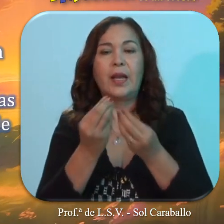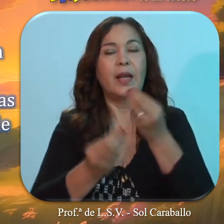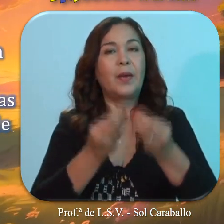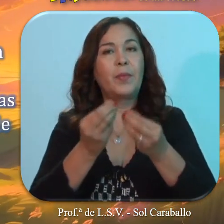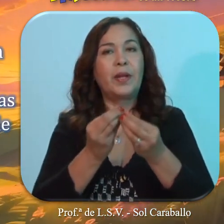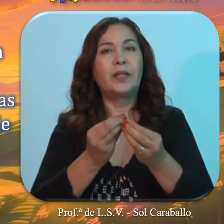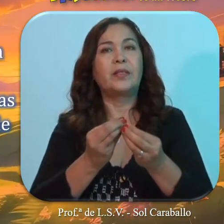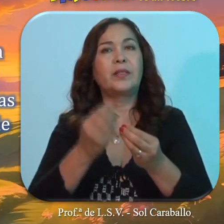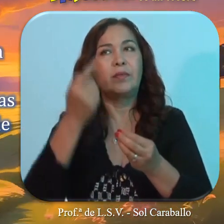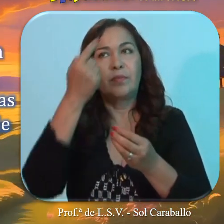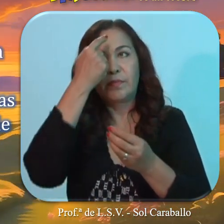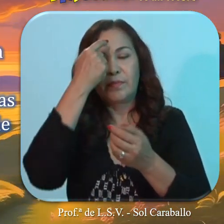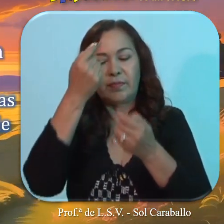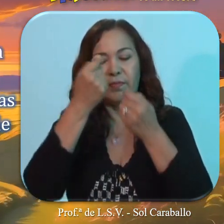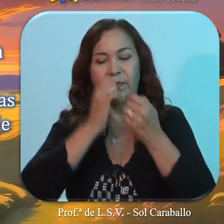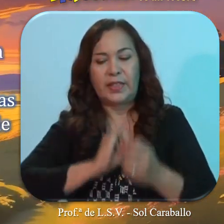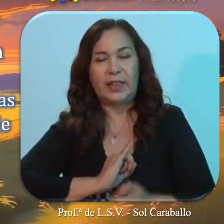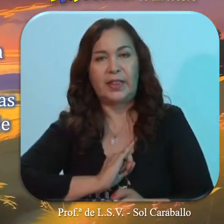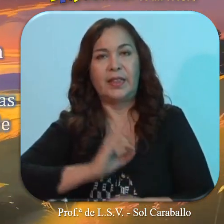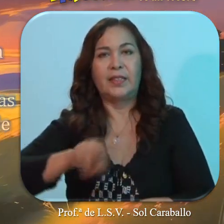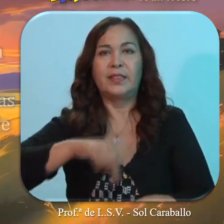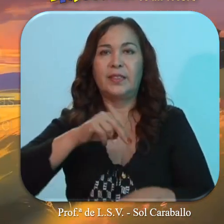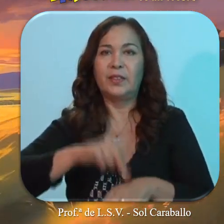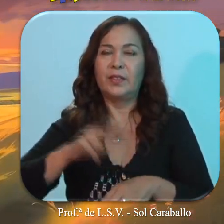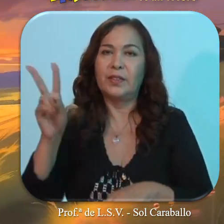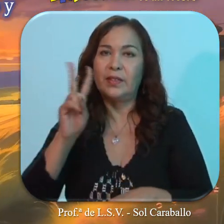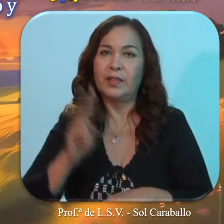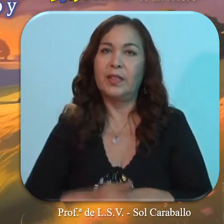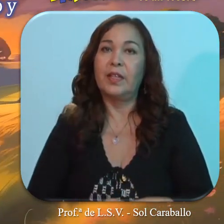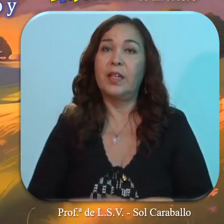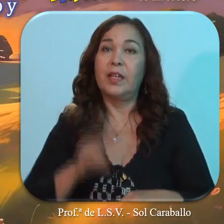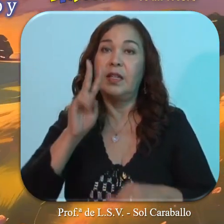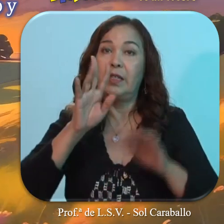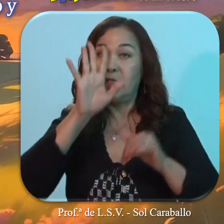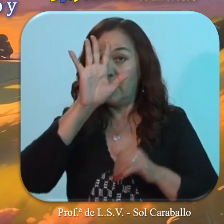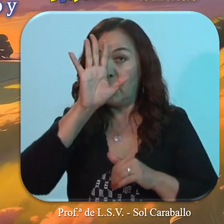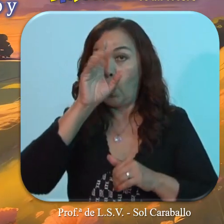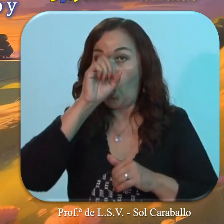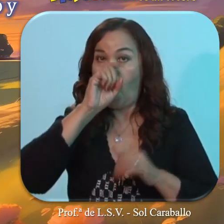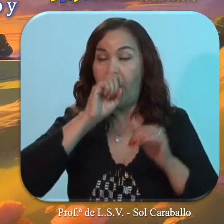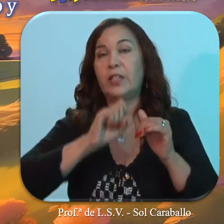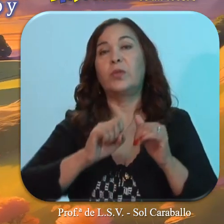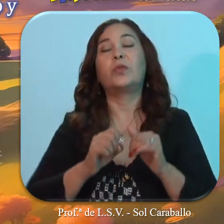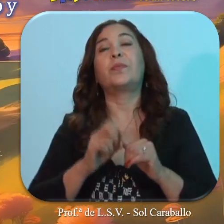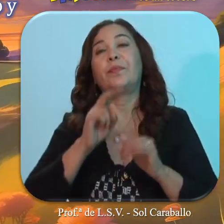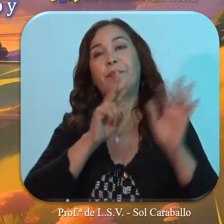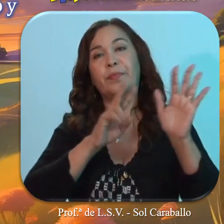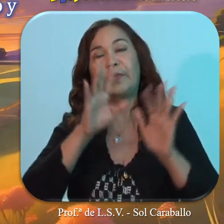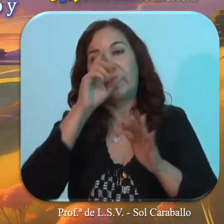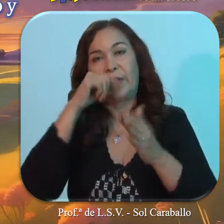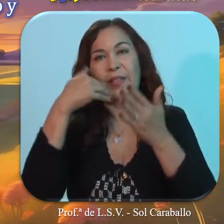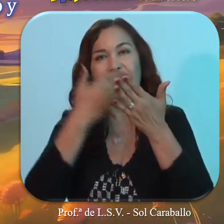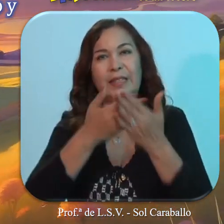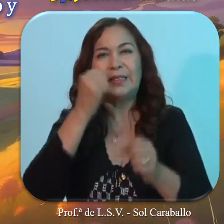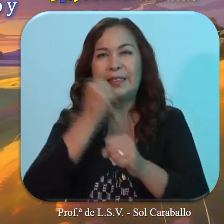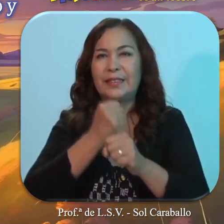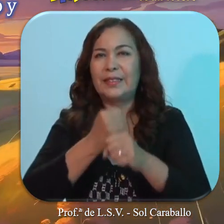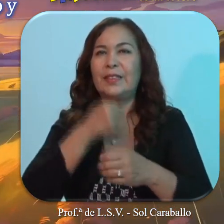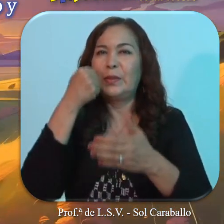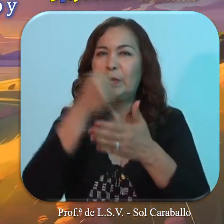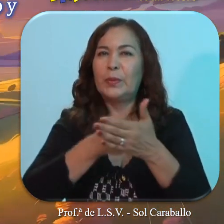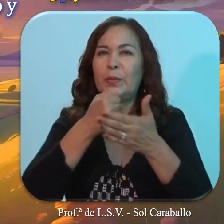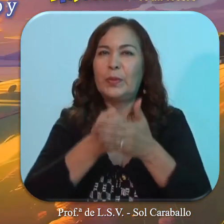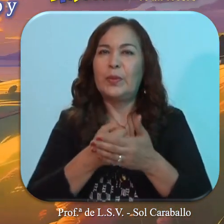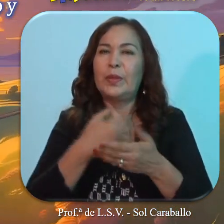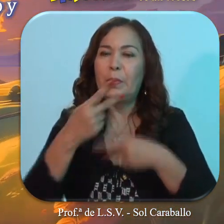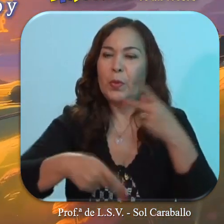construcción de lo afirmativo venezolano. En estos 75 años de constancia, de trabajo y de